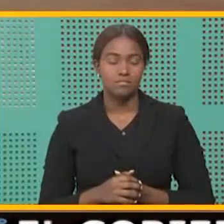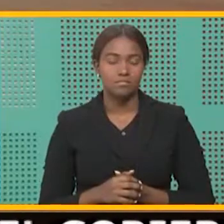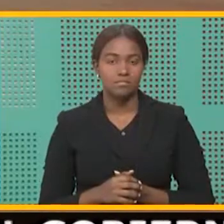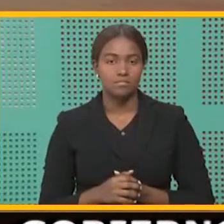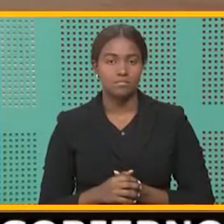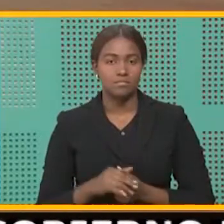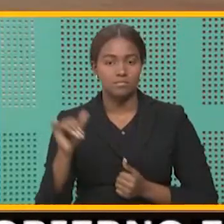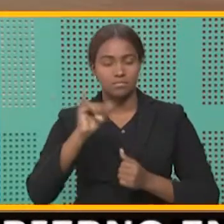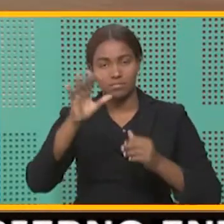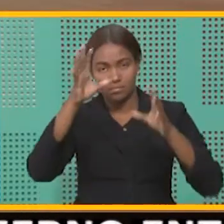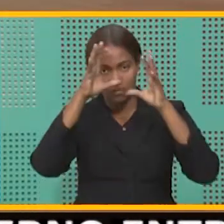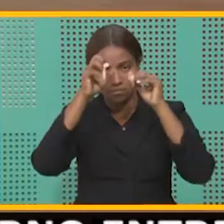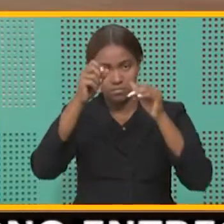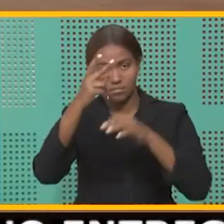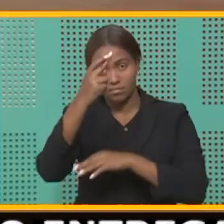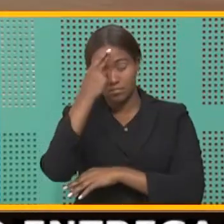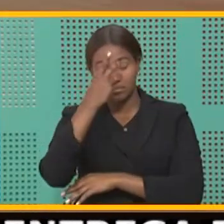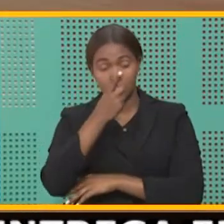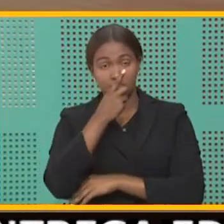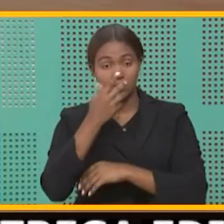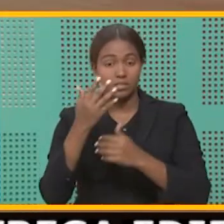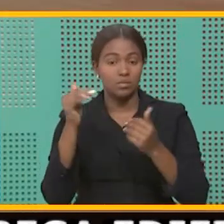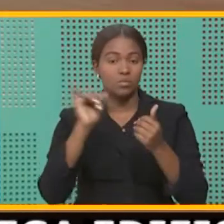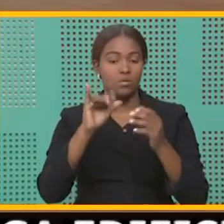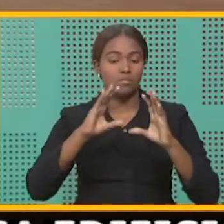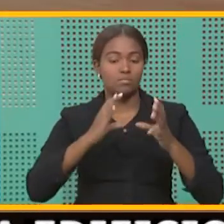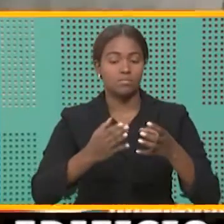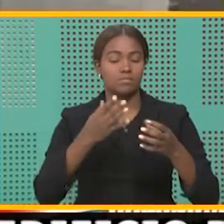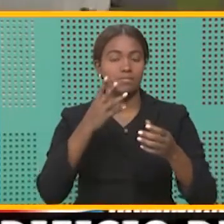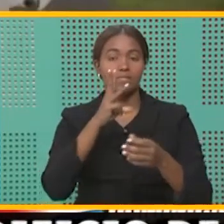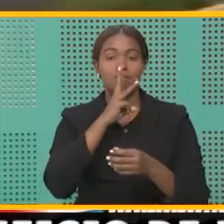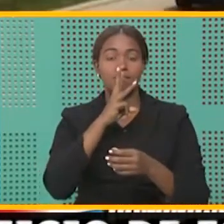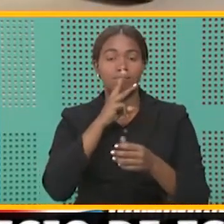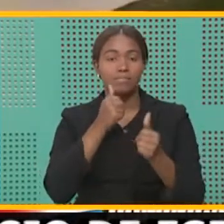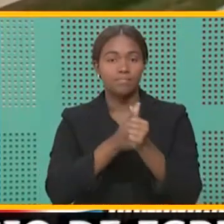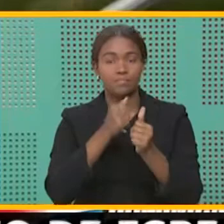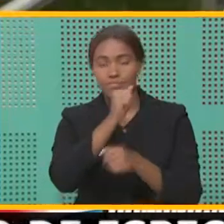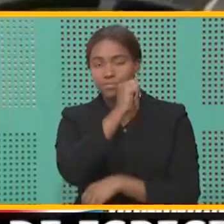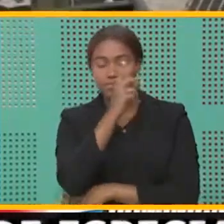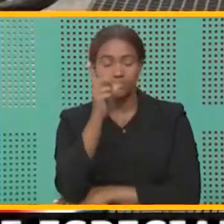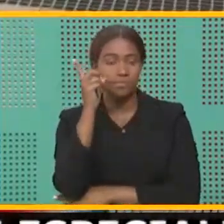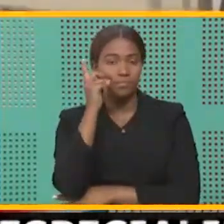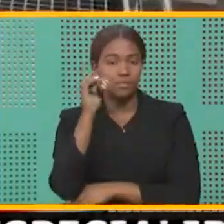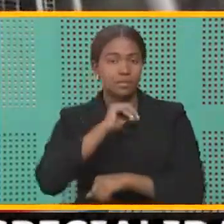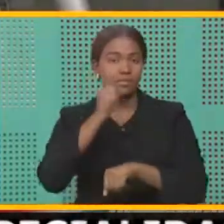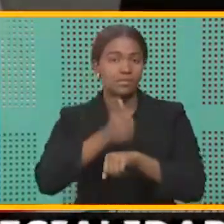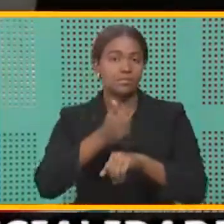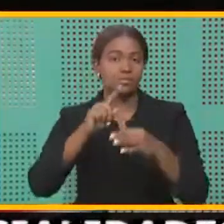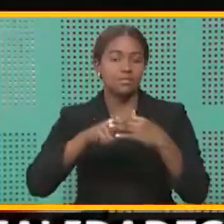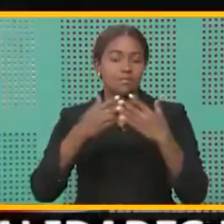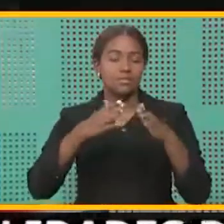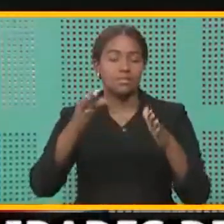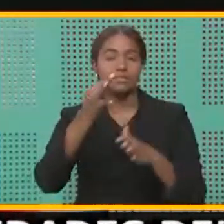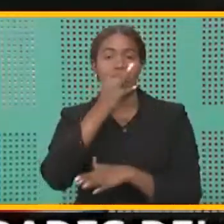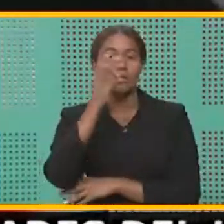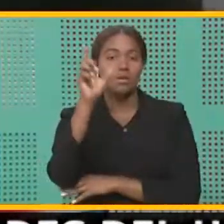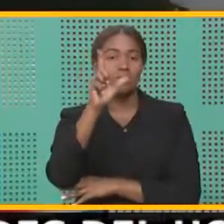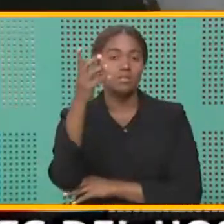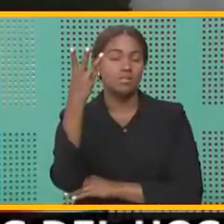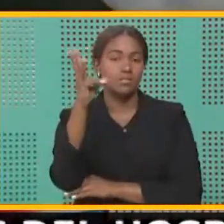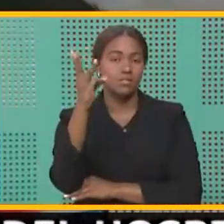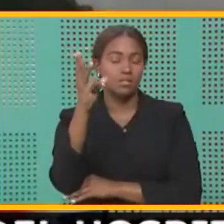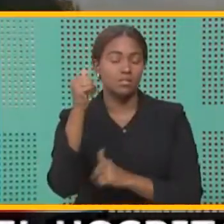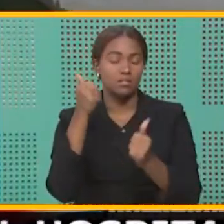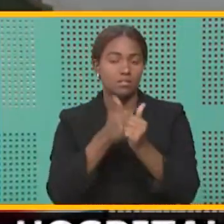Y la Presidencia de la República, como la Corporación de la Acueducta y Alcantarillado de Santo Domingo, inaugurará en el próximo lunes 16